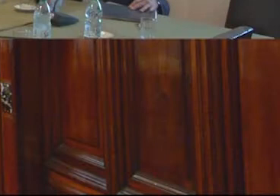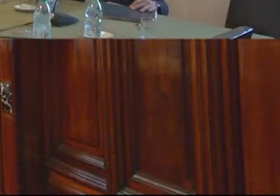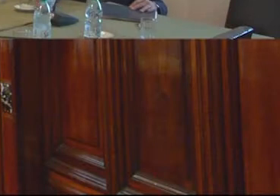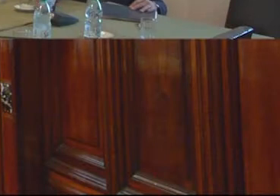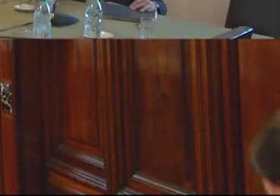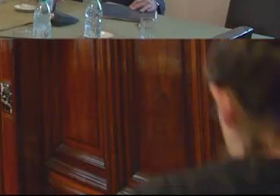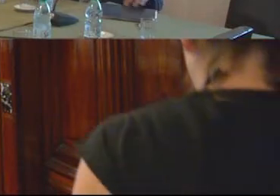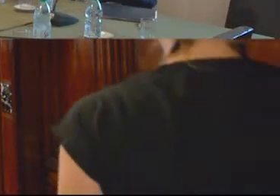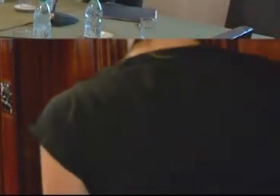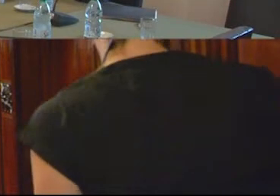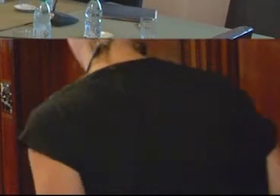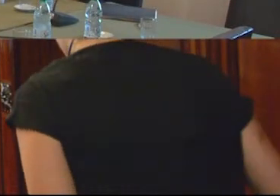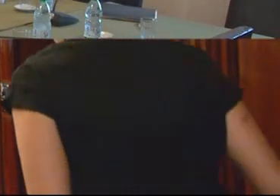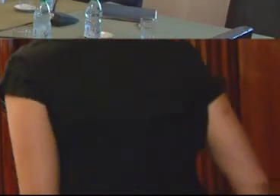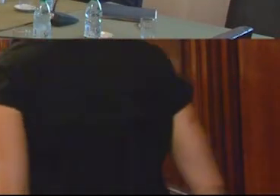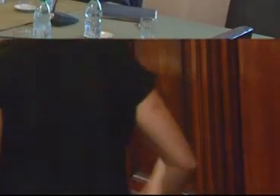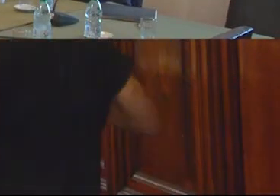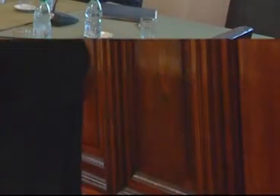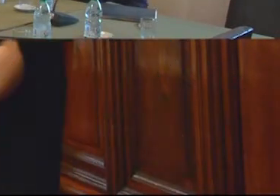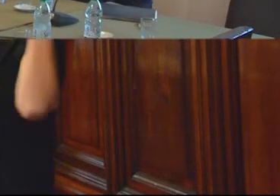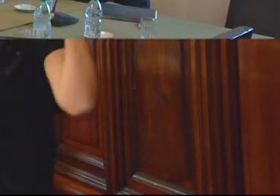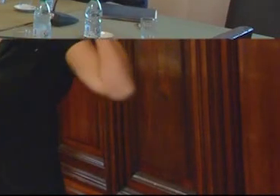Buenas tardes a todas y a todos nuevamente.